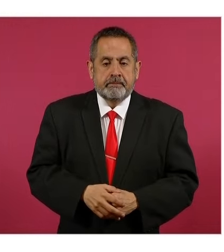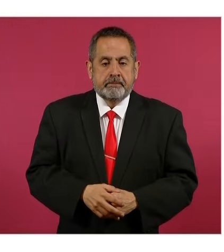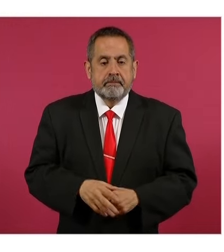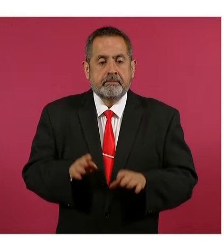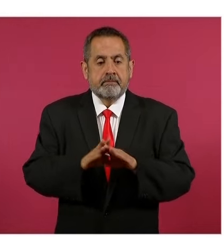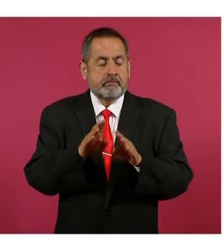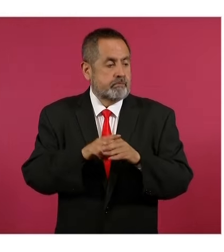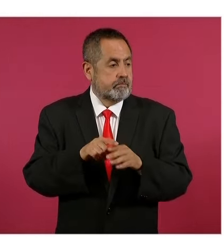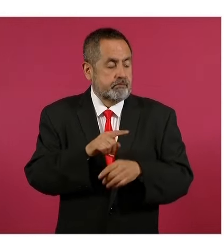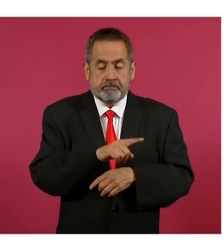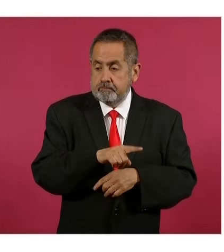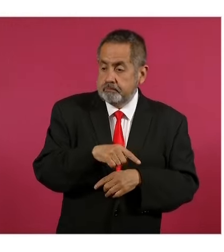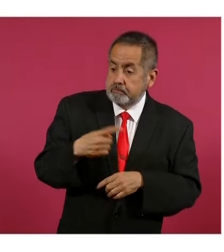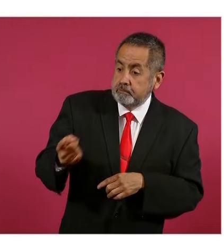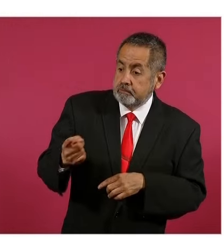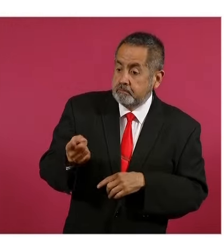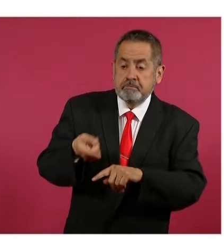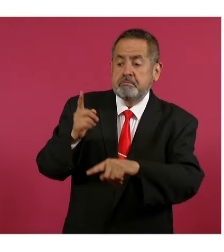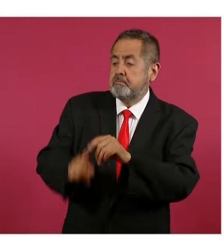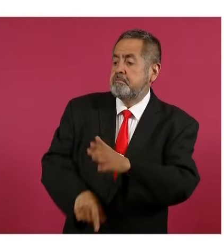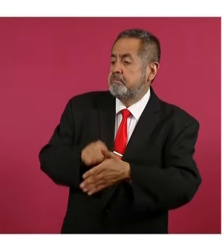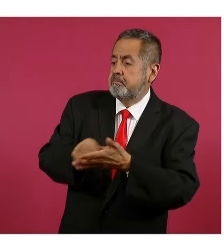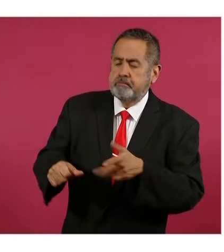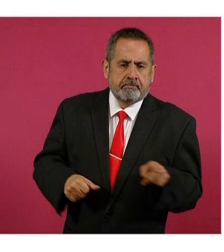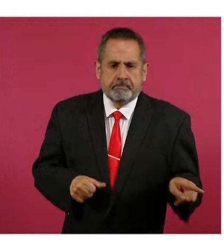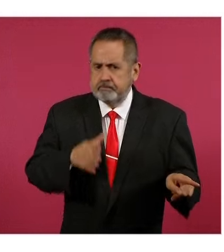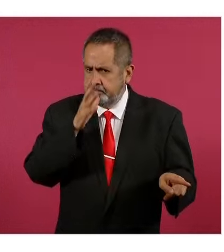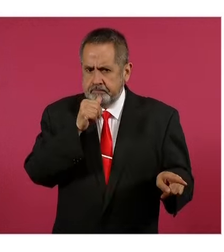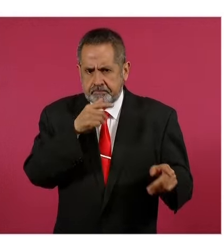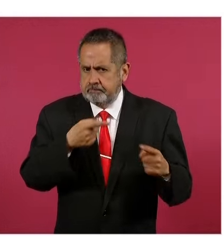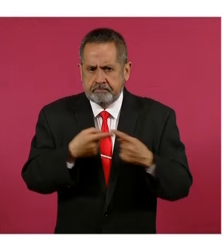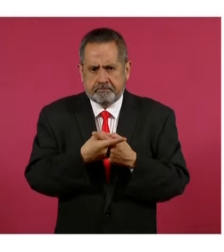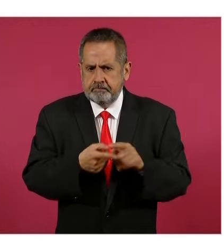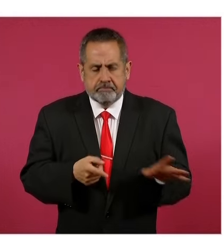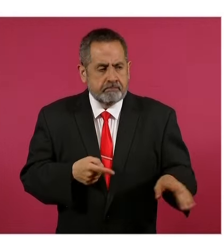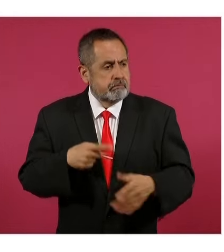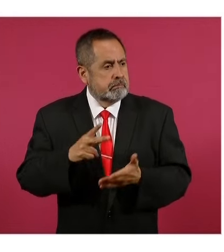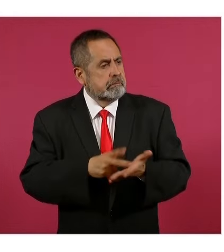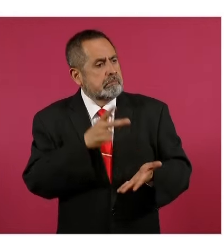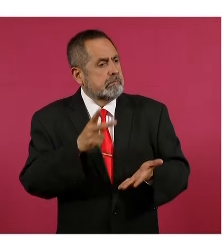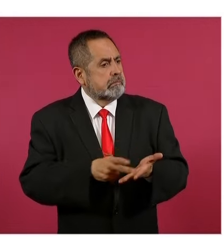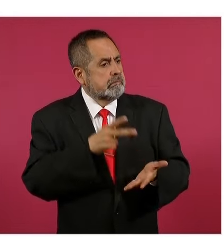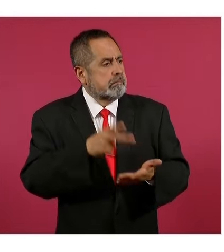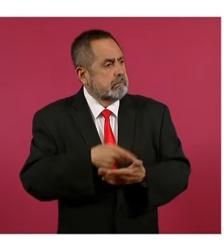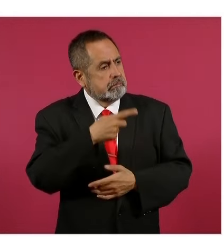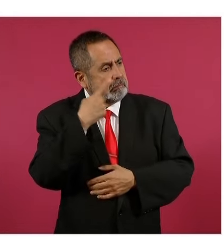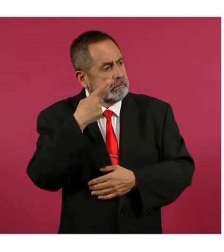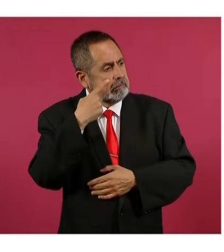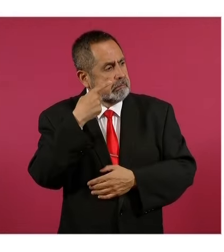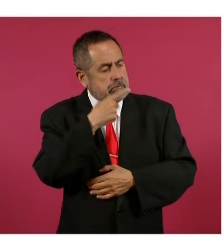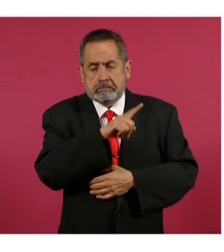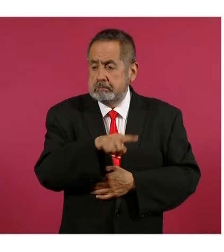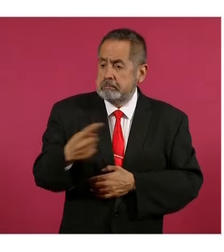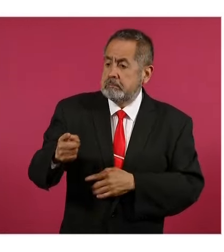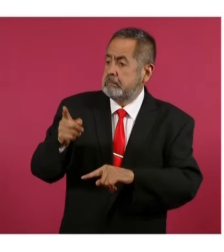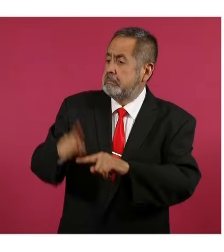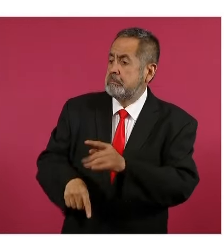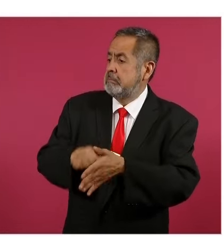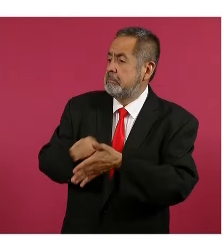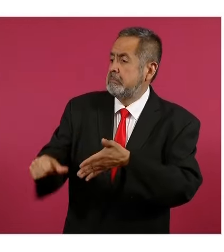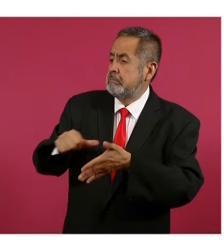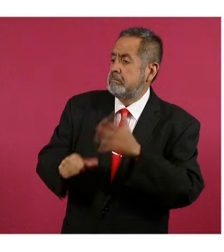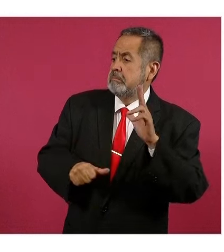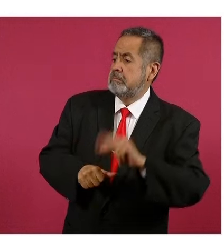contra leyes con efectos generales, algo que ya ha sido recurrente, no nada más en el caso de los ministros, sino